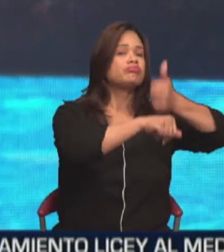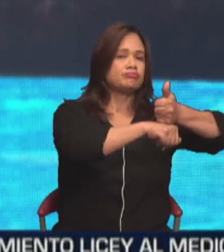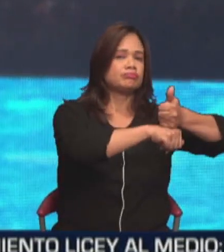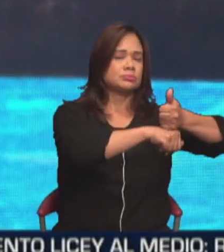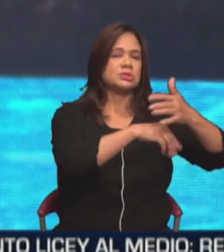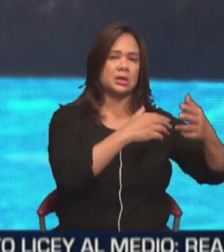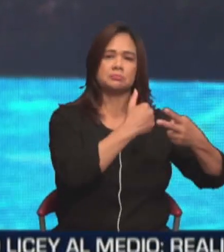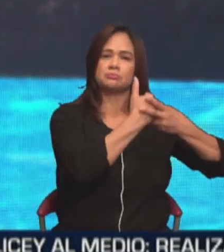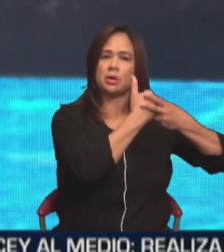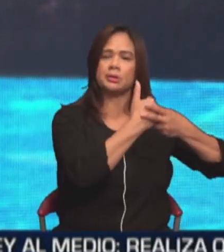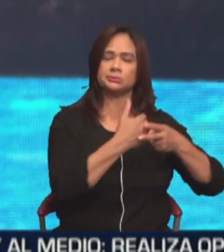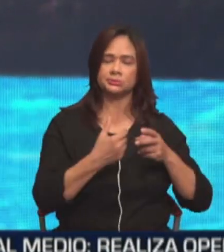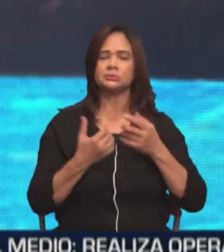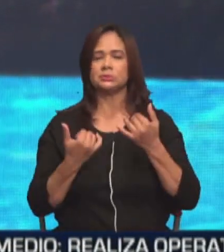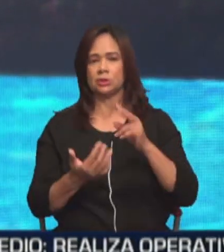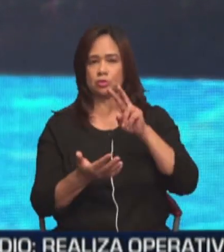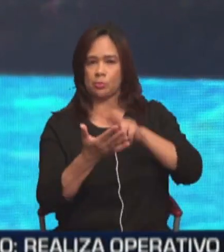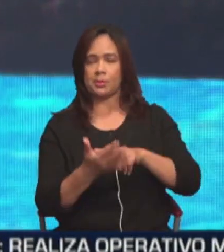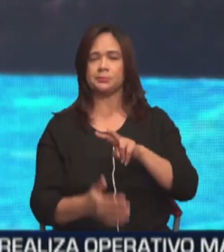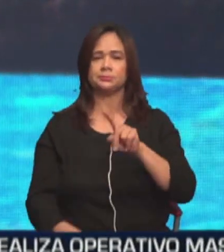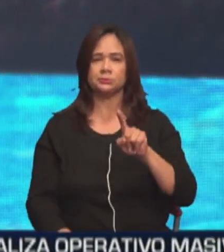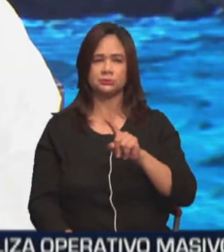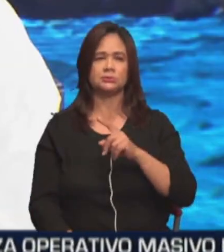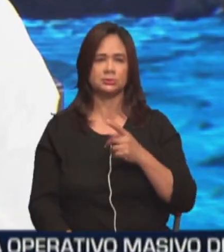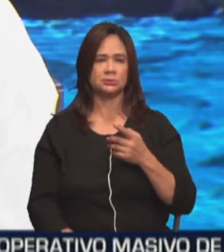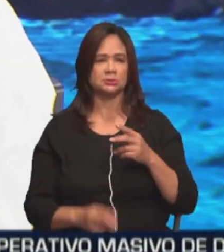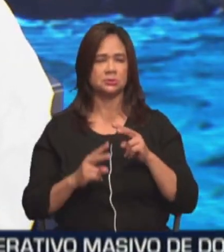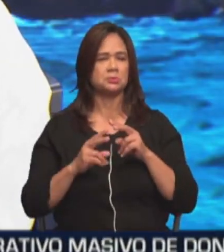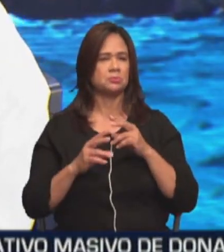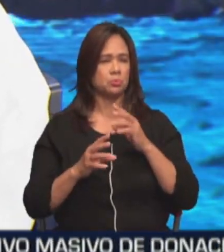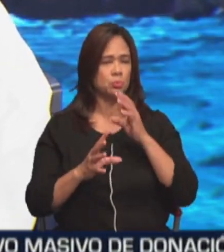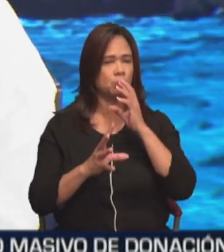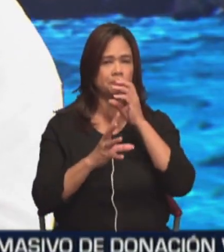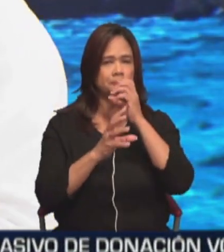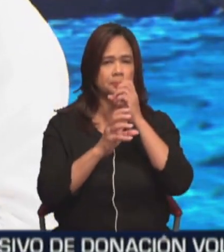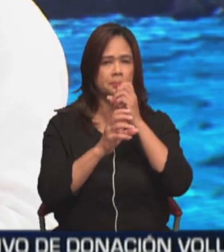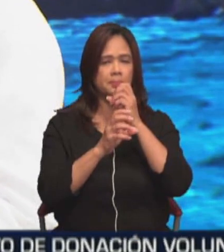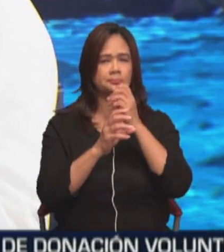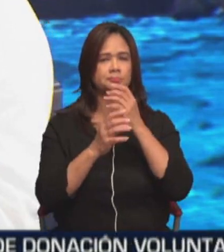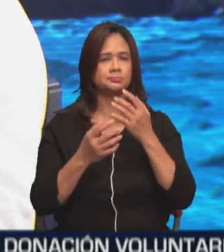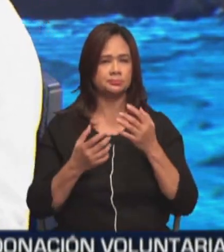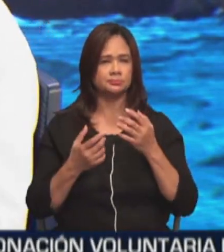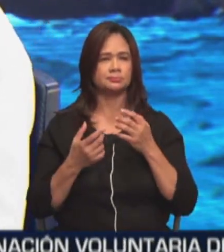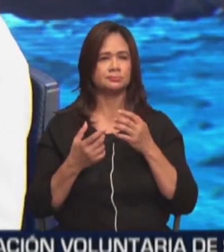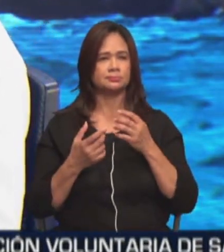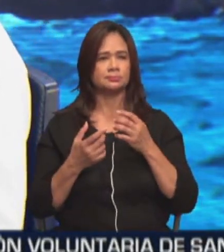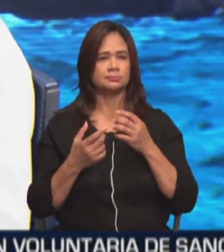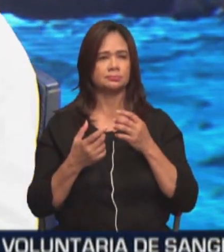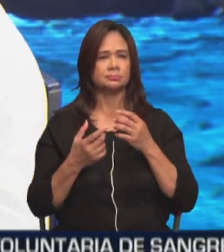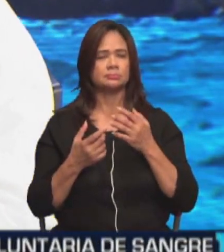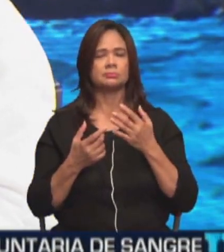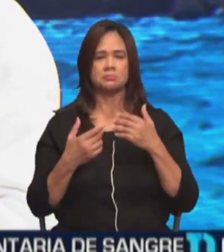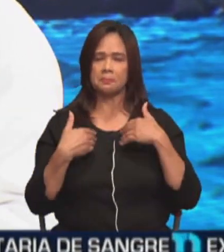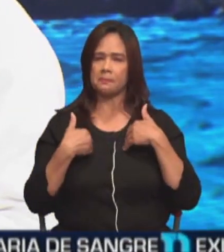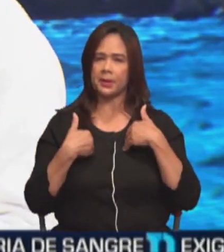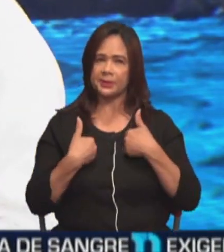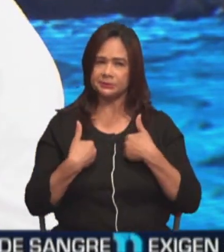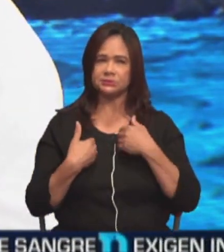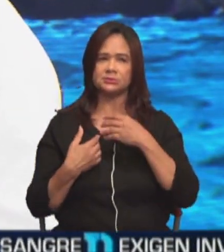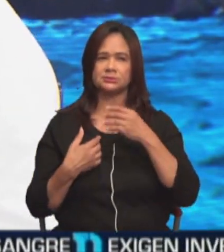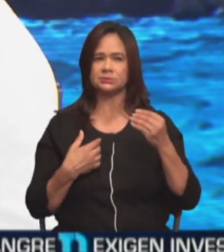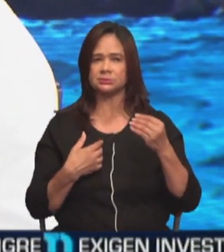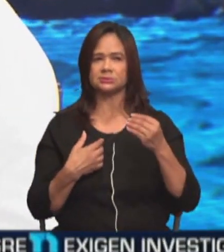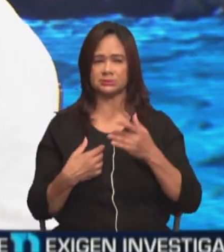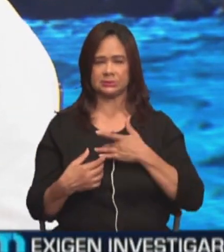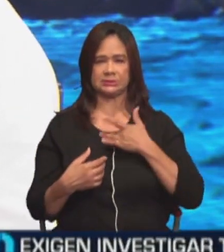lo que fue el 2001, me ha resultado muy, muy, muy atractivo. Me cansa, porque quedar y hacer